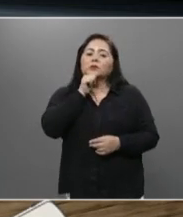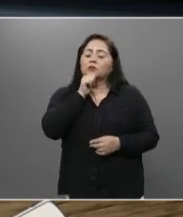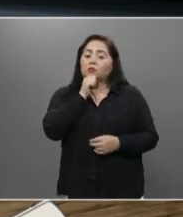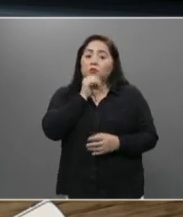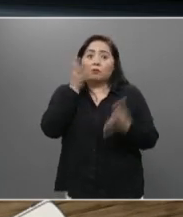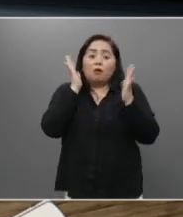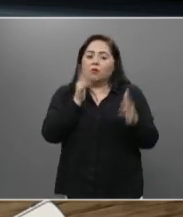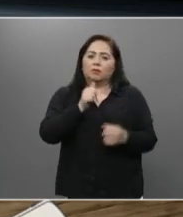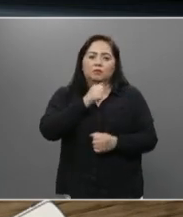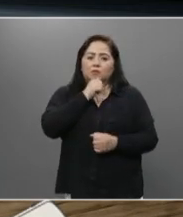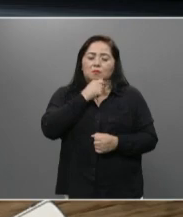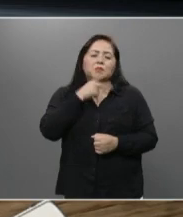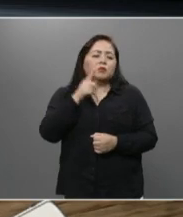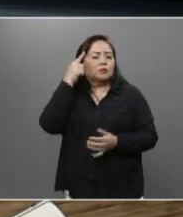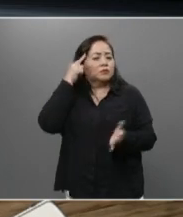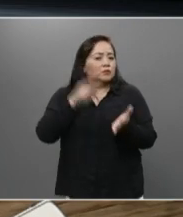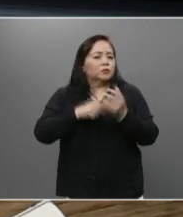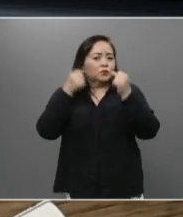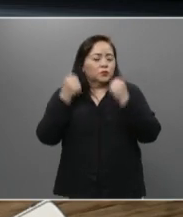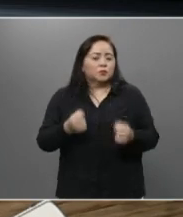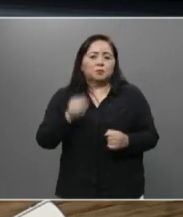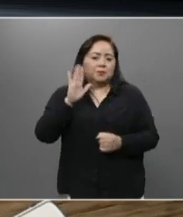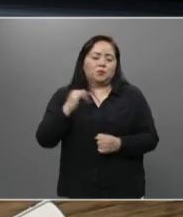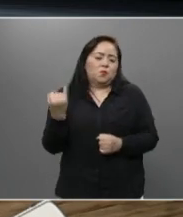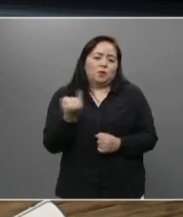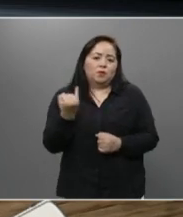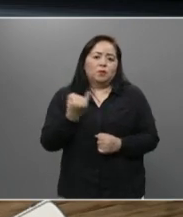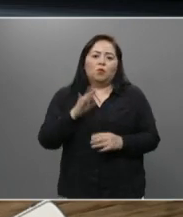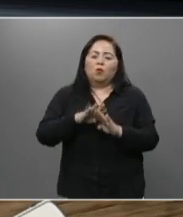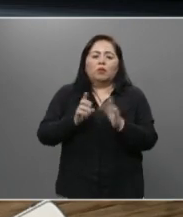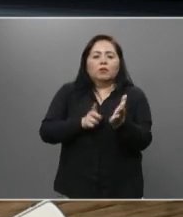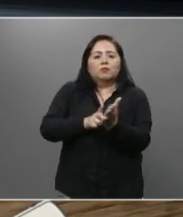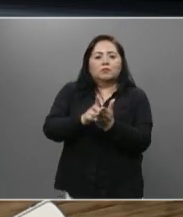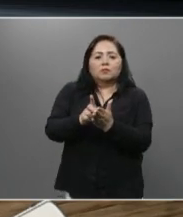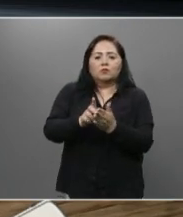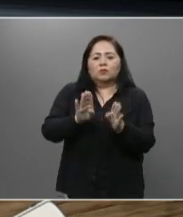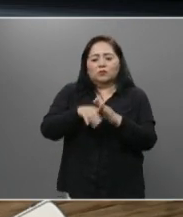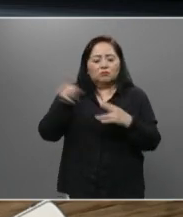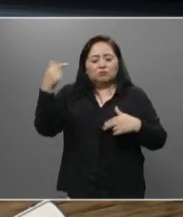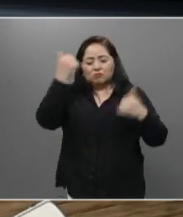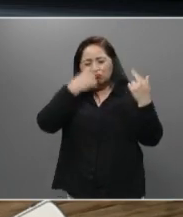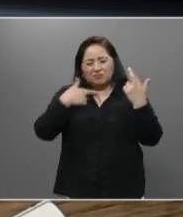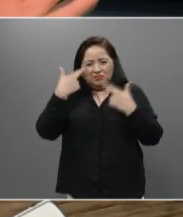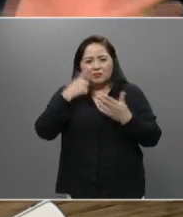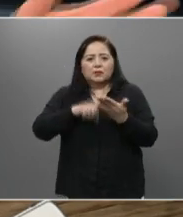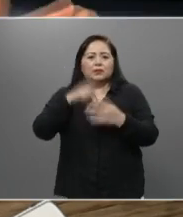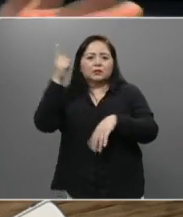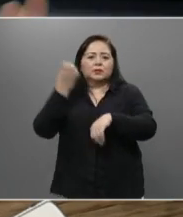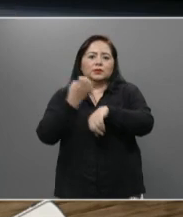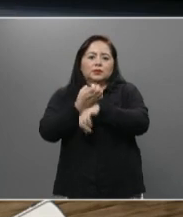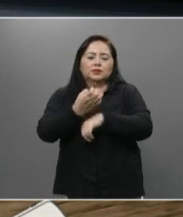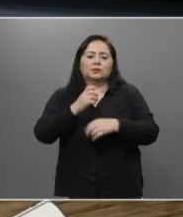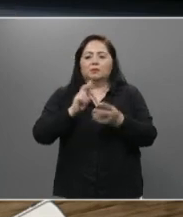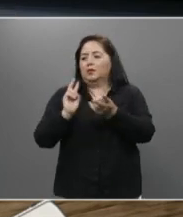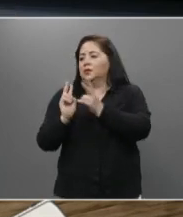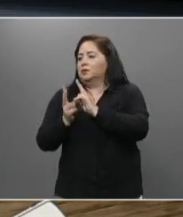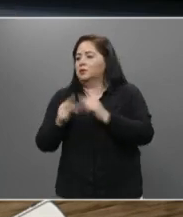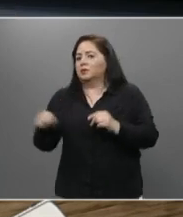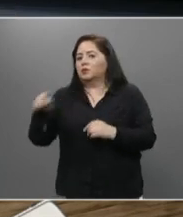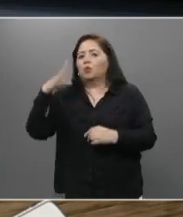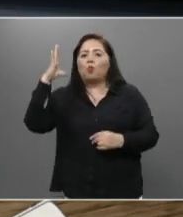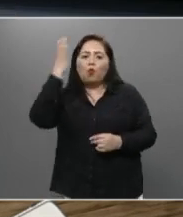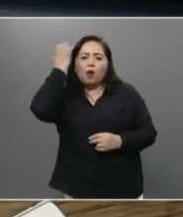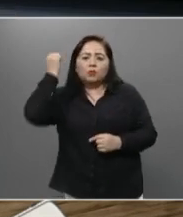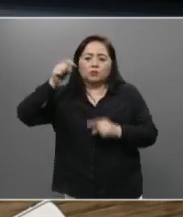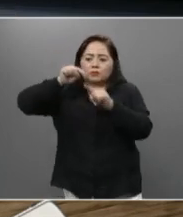todavía, pero seguramente es inminente, una decisión análoga en el estado vecino de